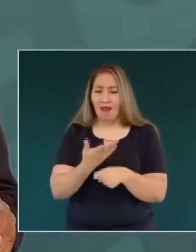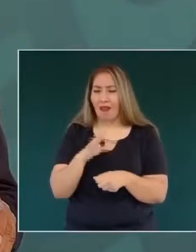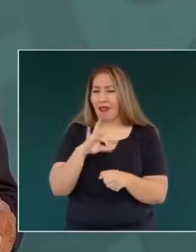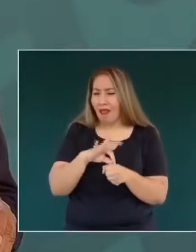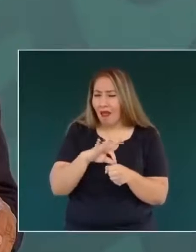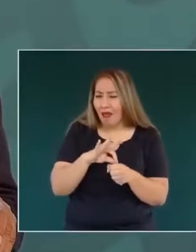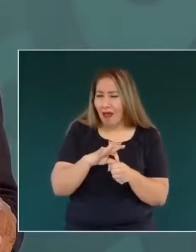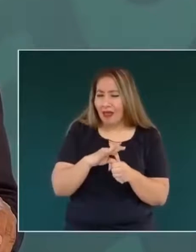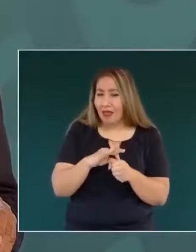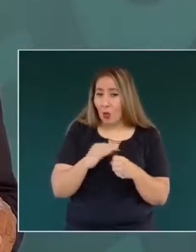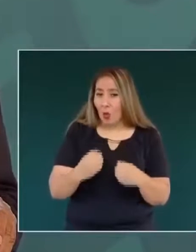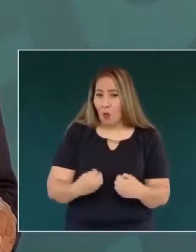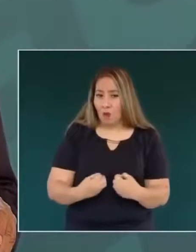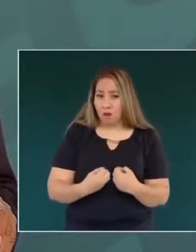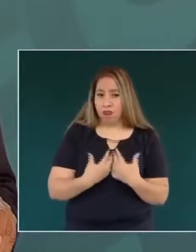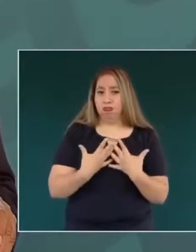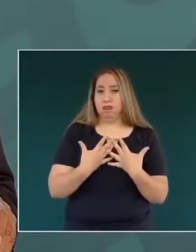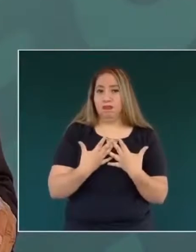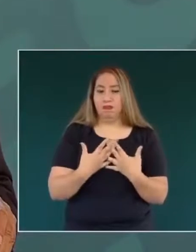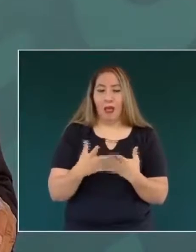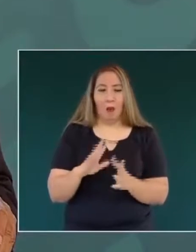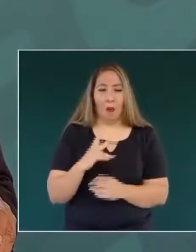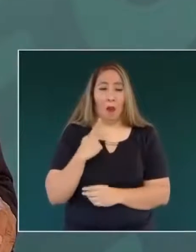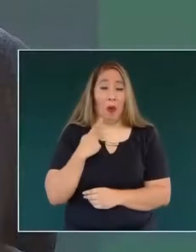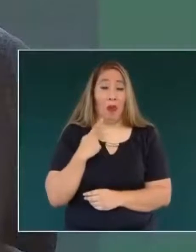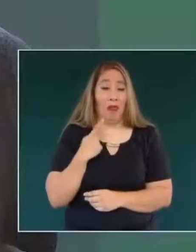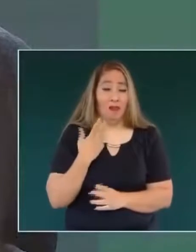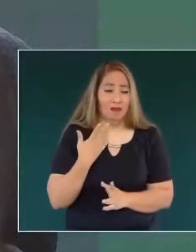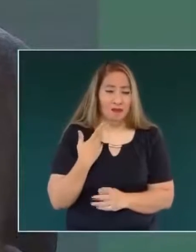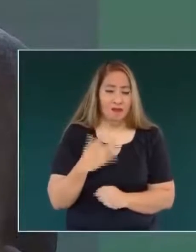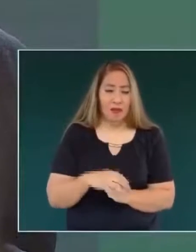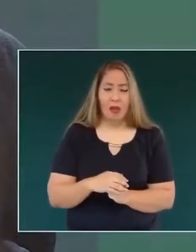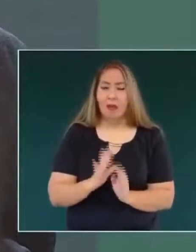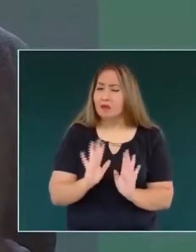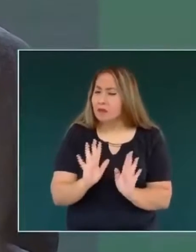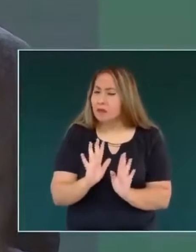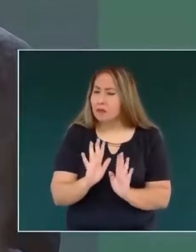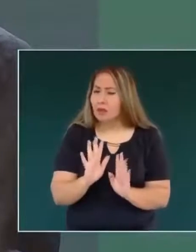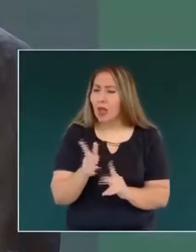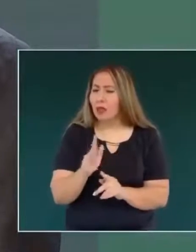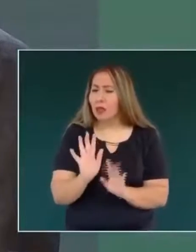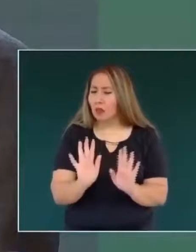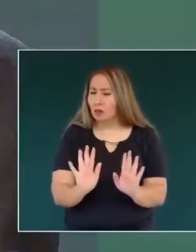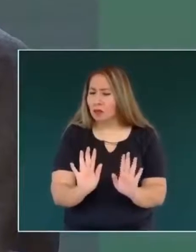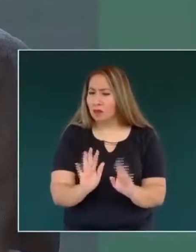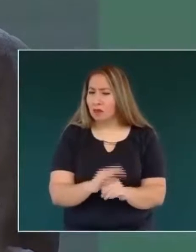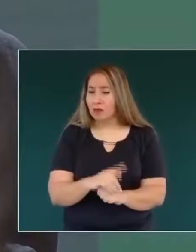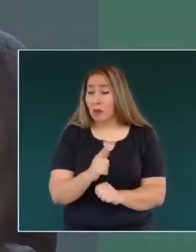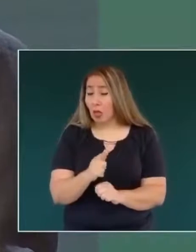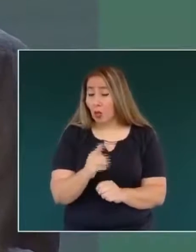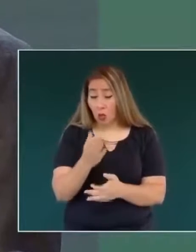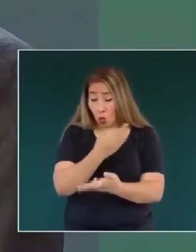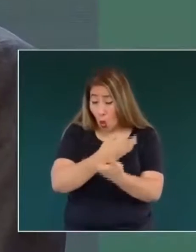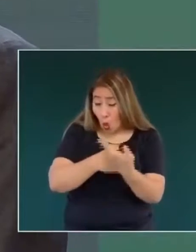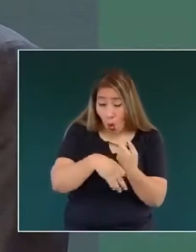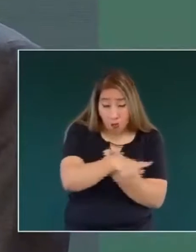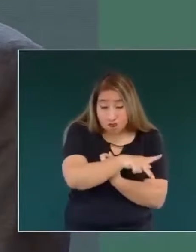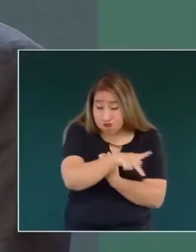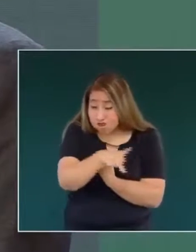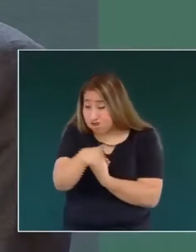política. Lo que tenemos que procurar todos los mexicanos